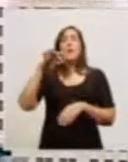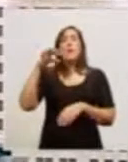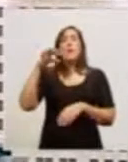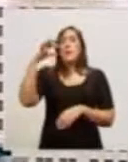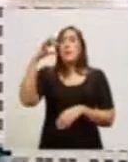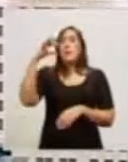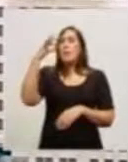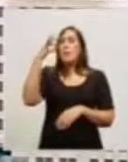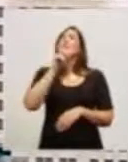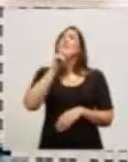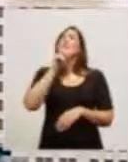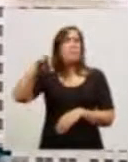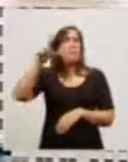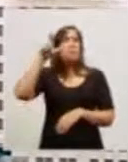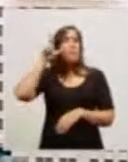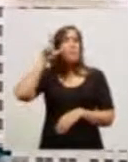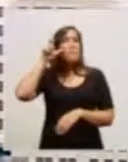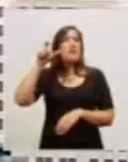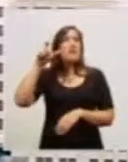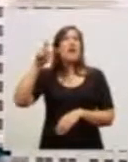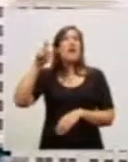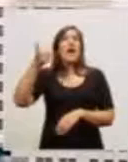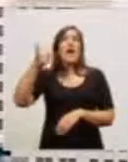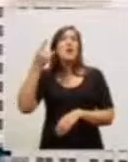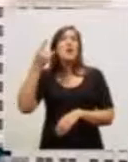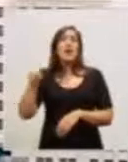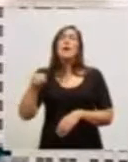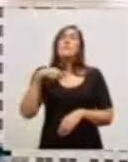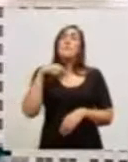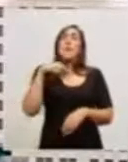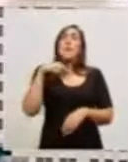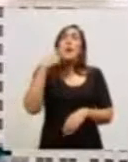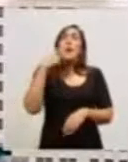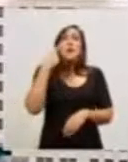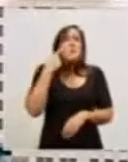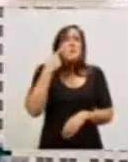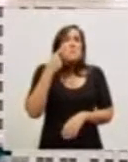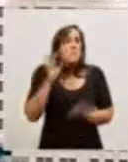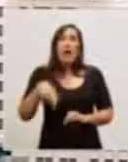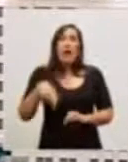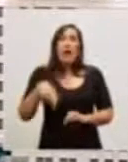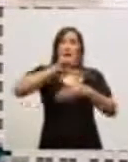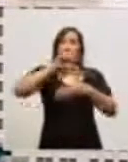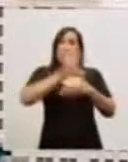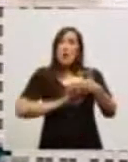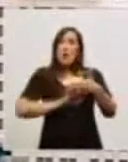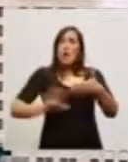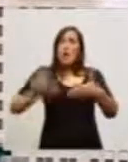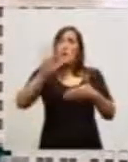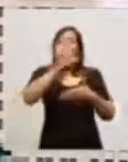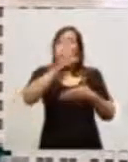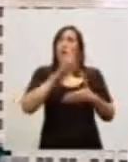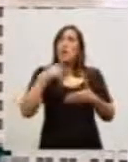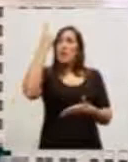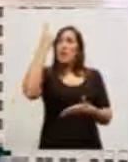fuimos, escuchen bien, fuimos el primer país en Latinoamérica en incorporarlo, en incorporar la